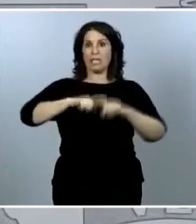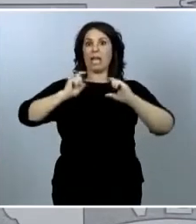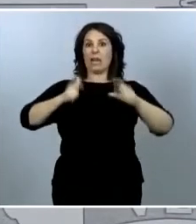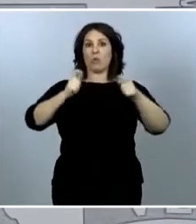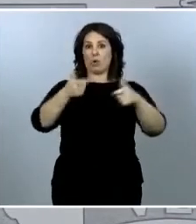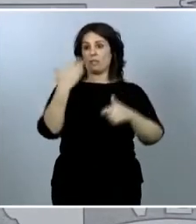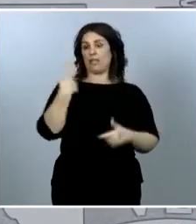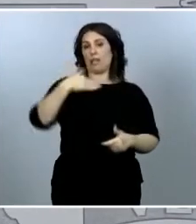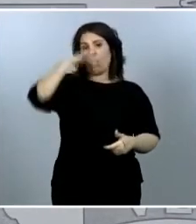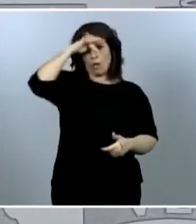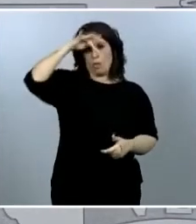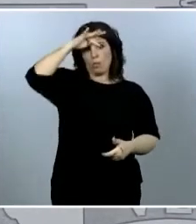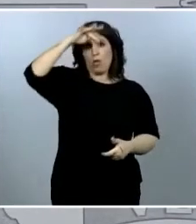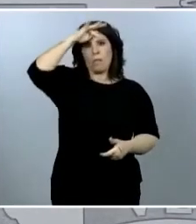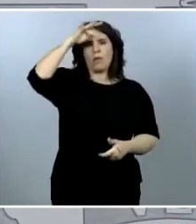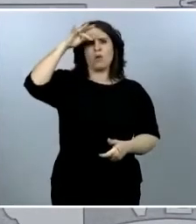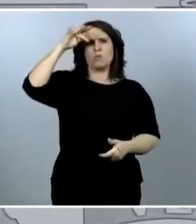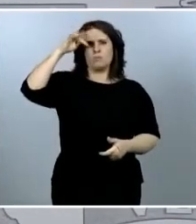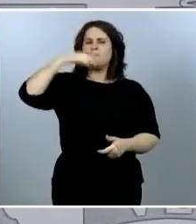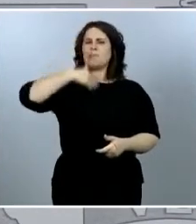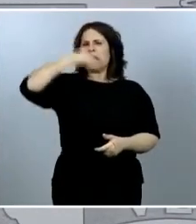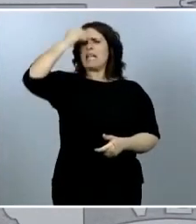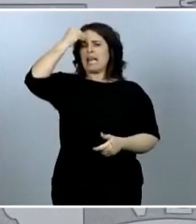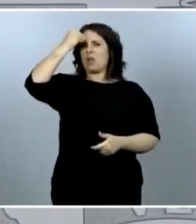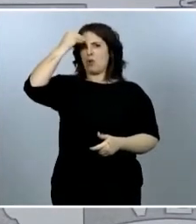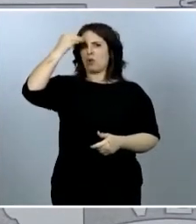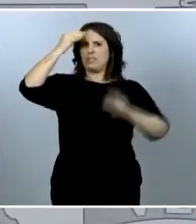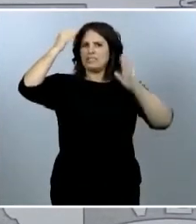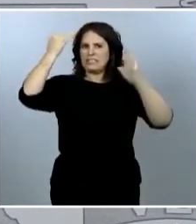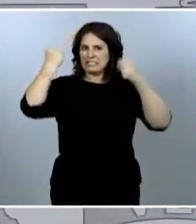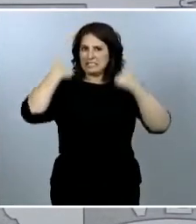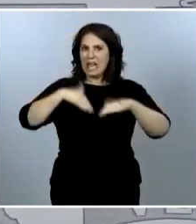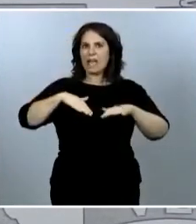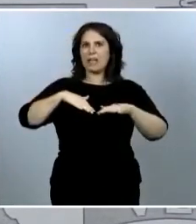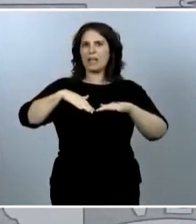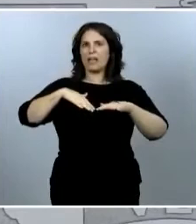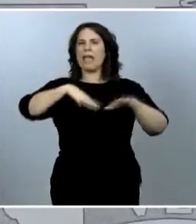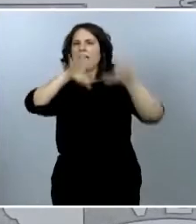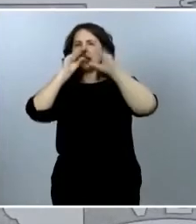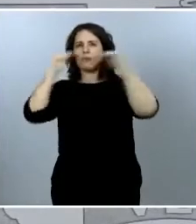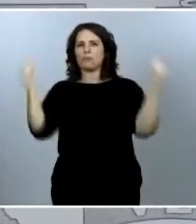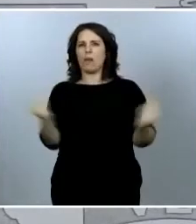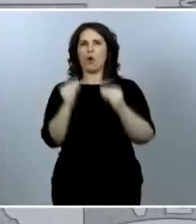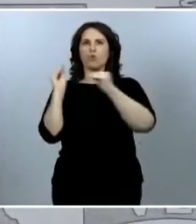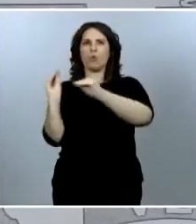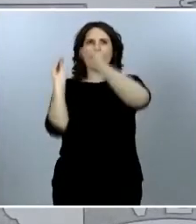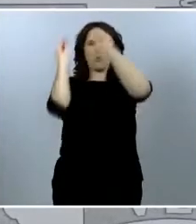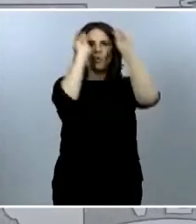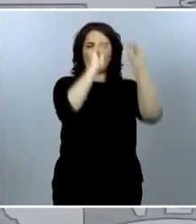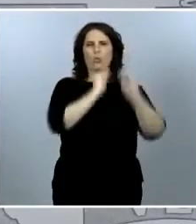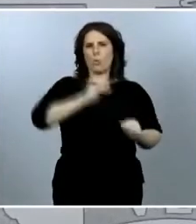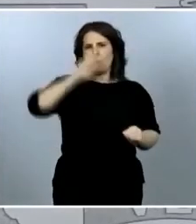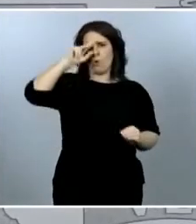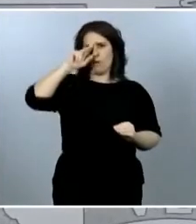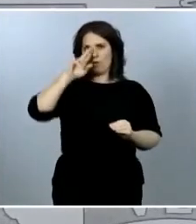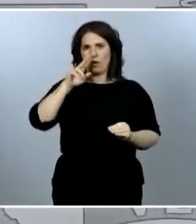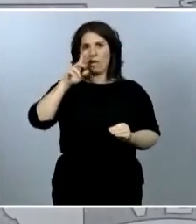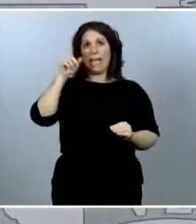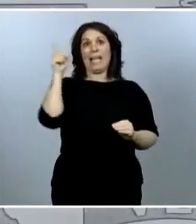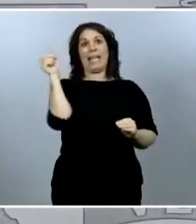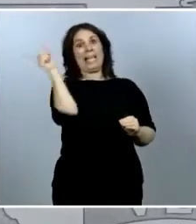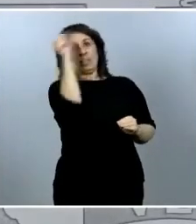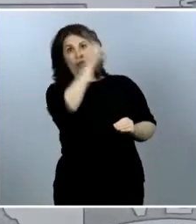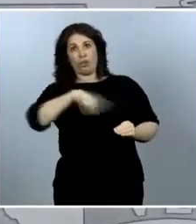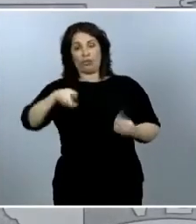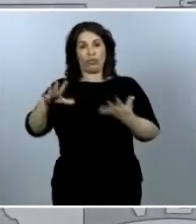que hemos entendido mejor las preocupaciones de los presidentes y presidentas autonómicos y creo que también todos y cada uno de ellos han entendido mejor las